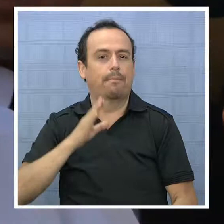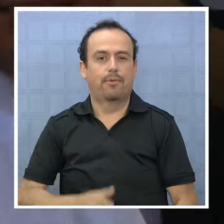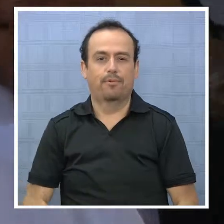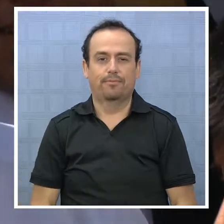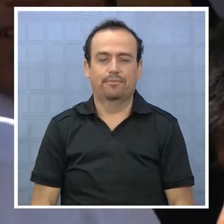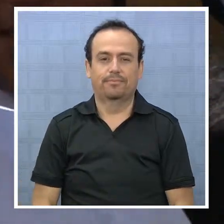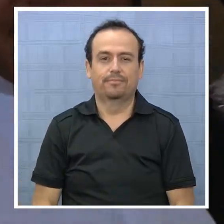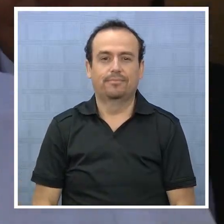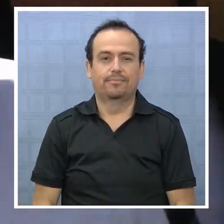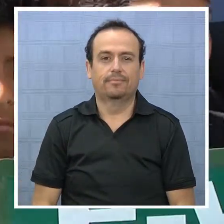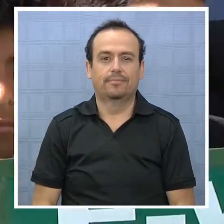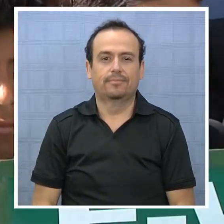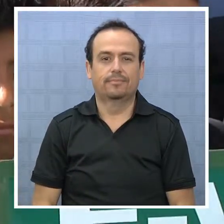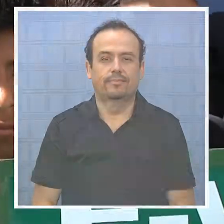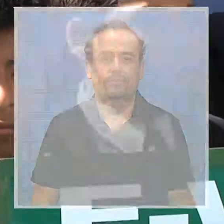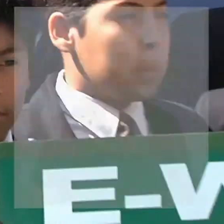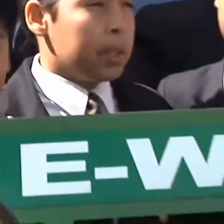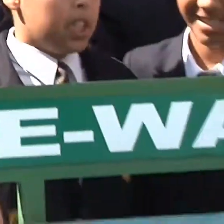y limpio.